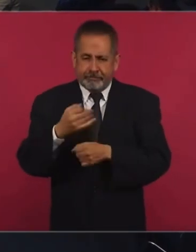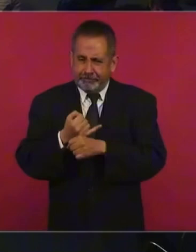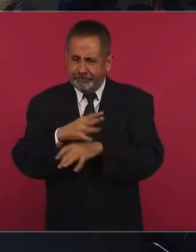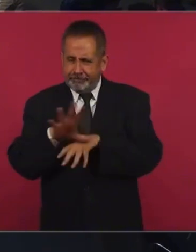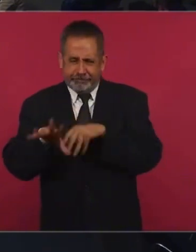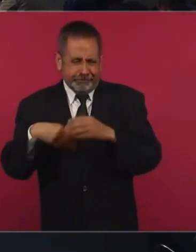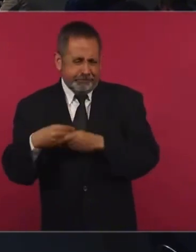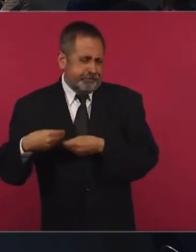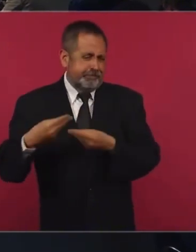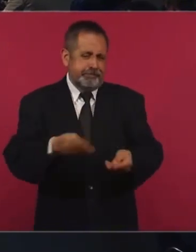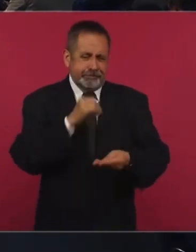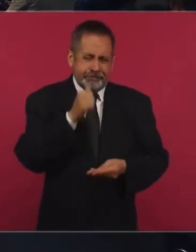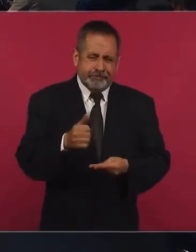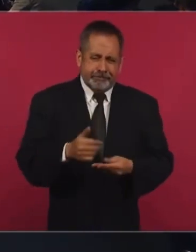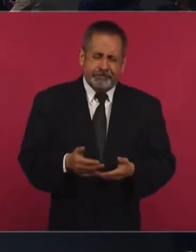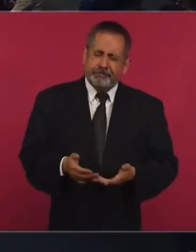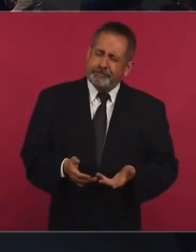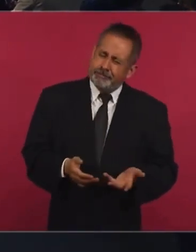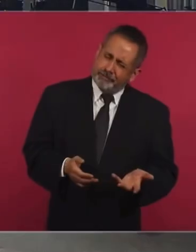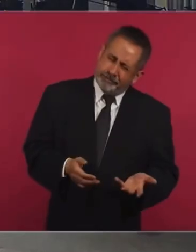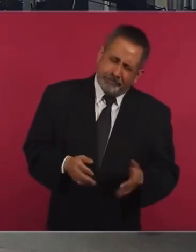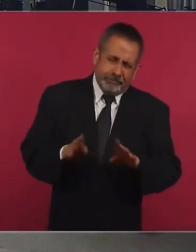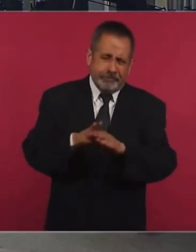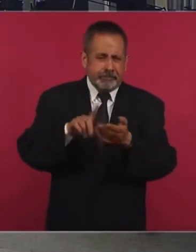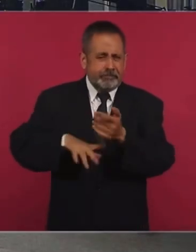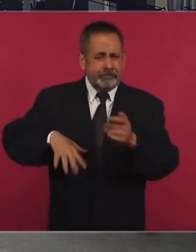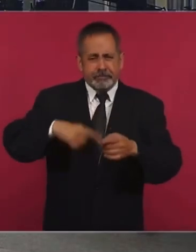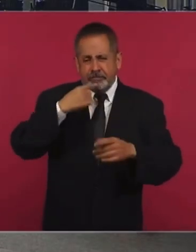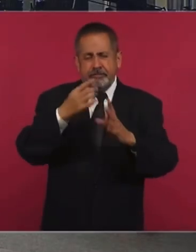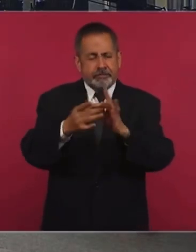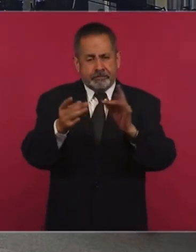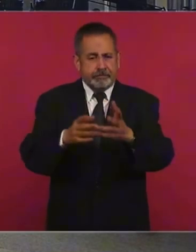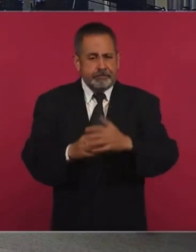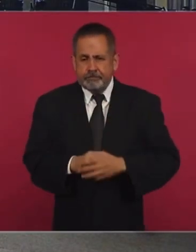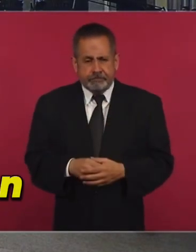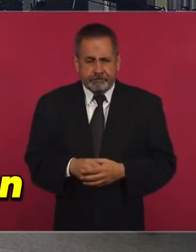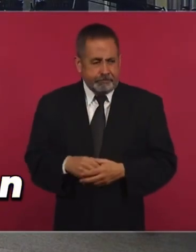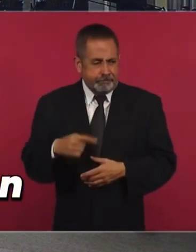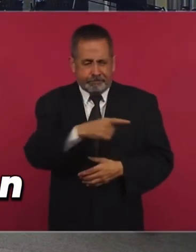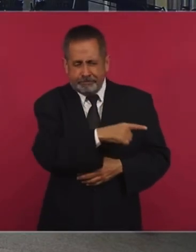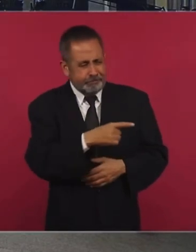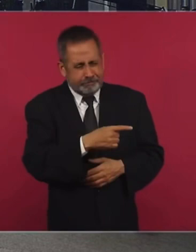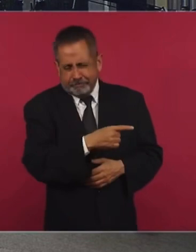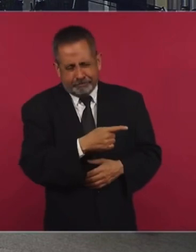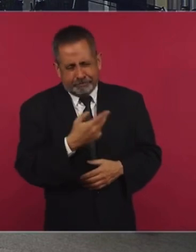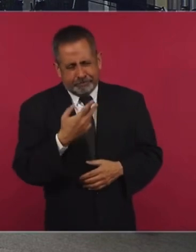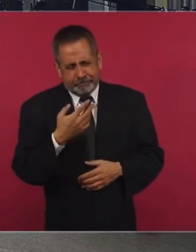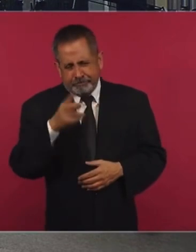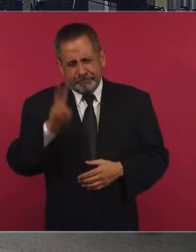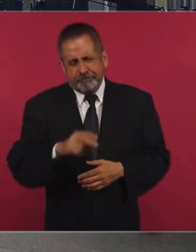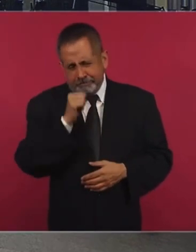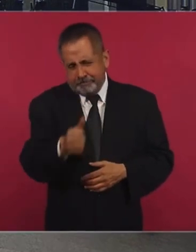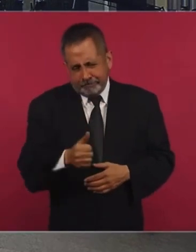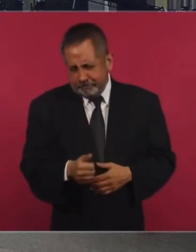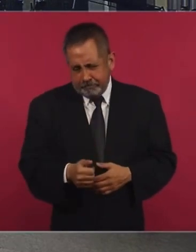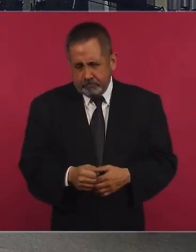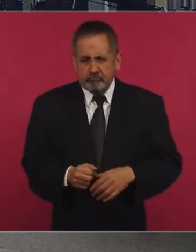información. Un poco, bueno, ya usted adelantaba el asunto sobre que no es real lo que ellos están informando, pero entonces… real,